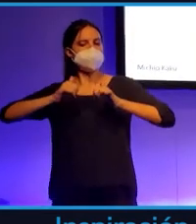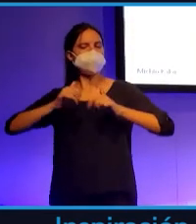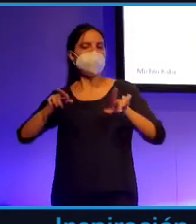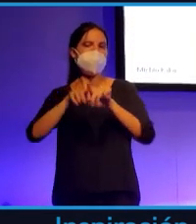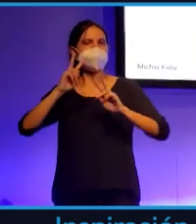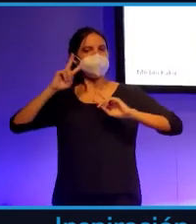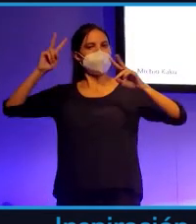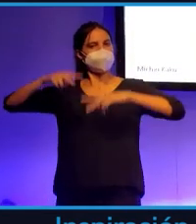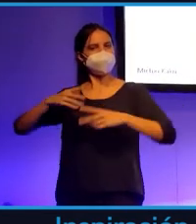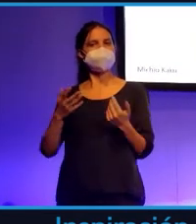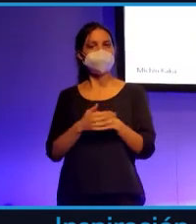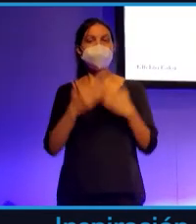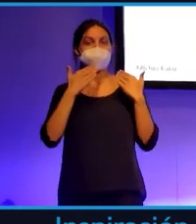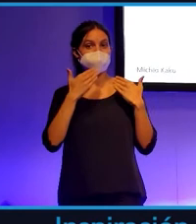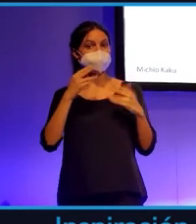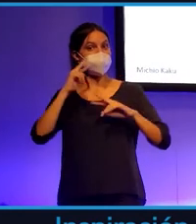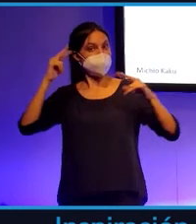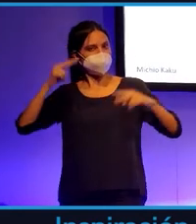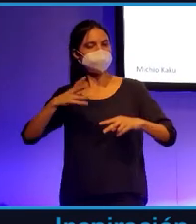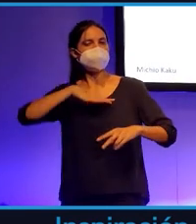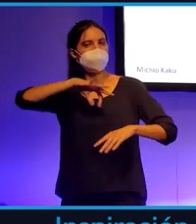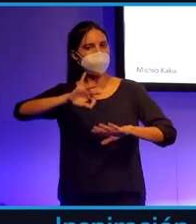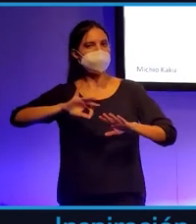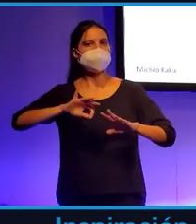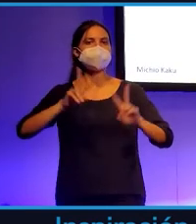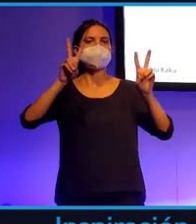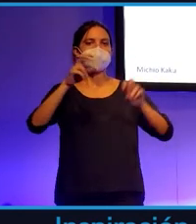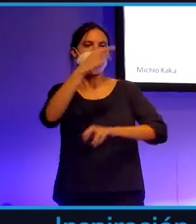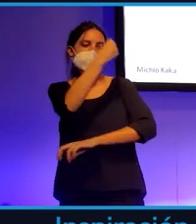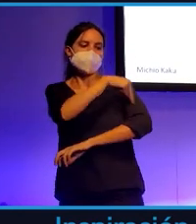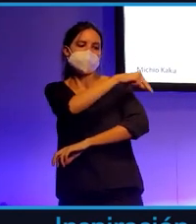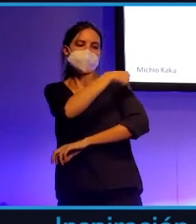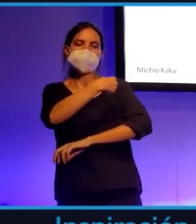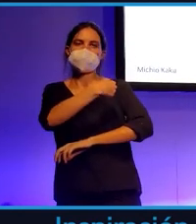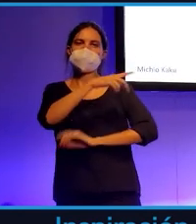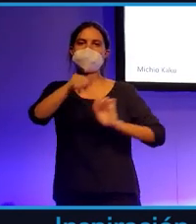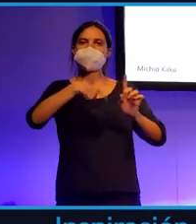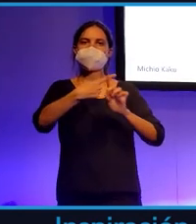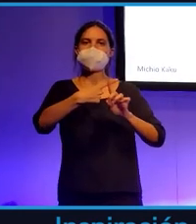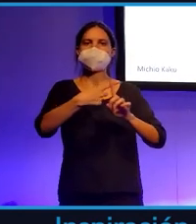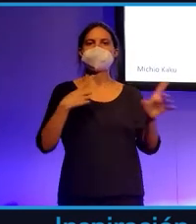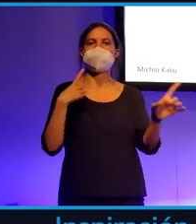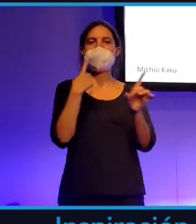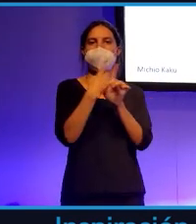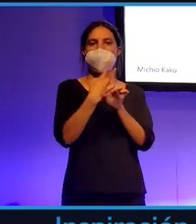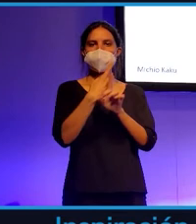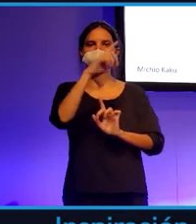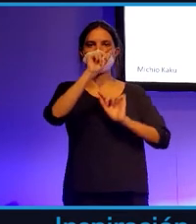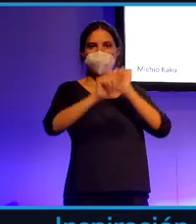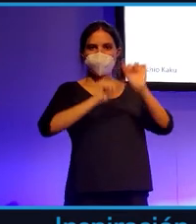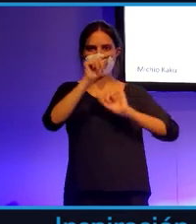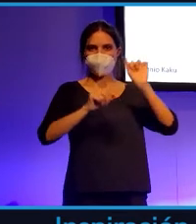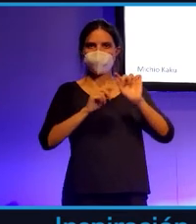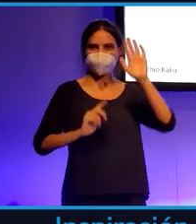reconocimiento y gracias a ello se avanzó muchísimo en vacunas y en antibióticos. Y la tercera etapa y la que estamos viviendo